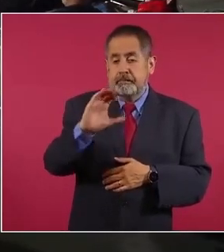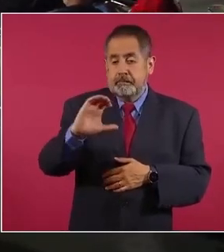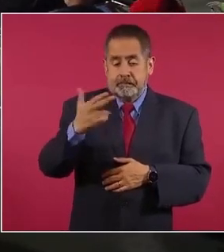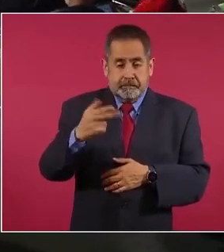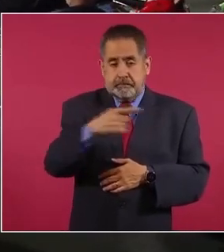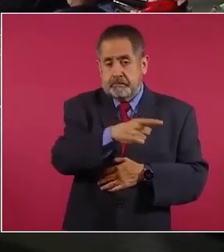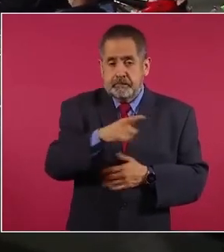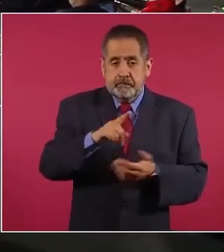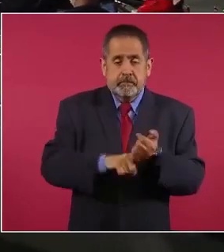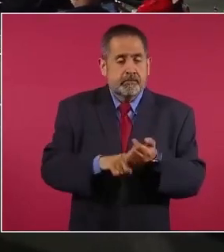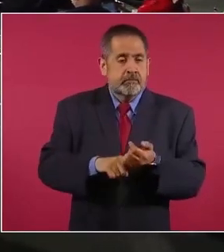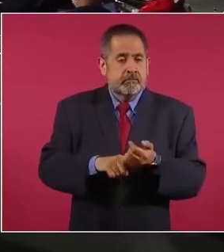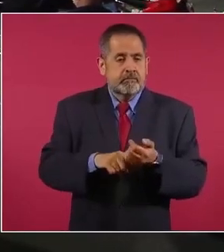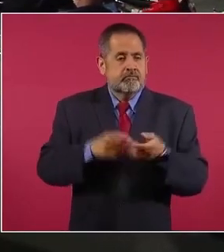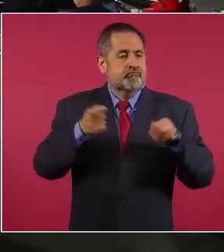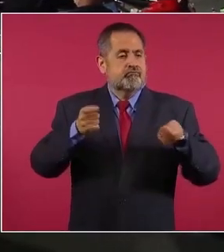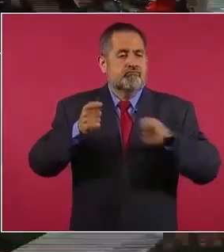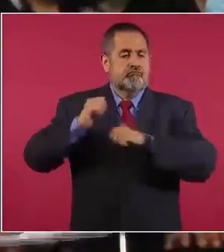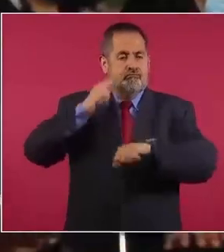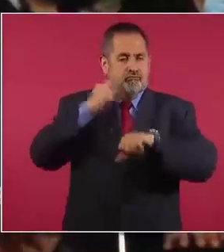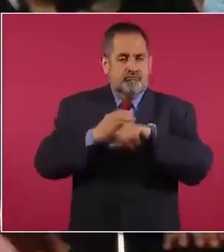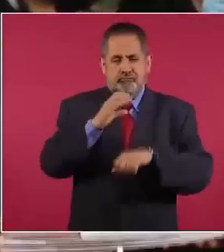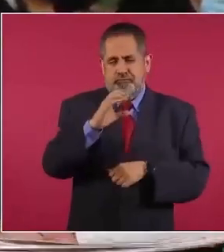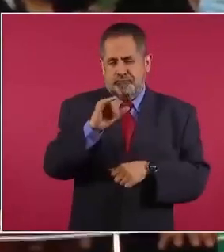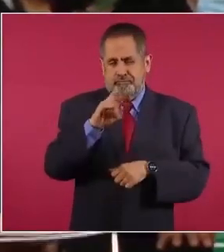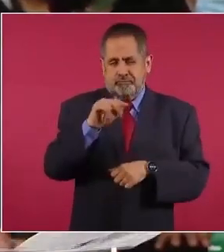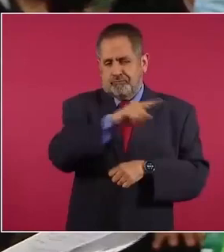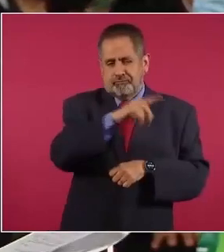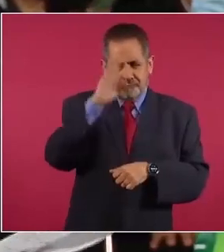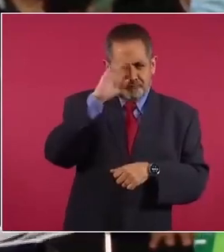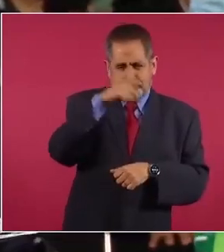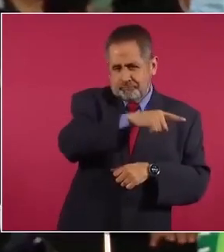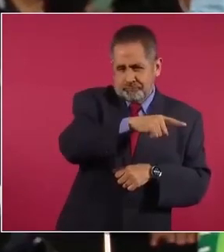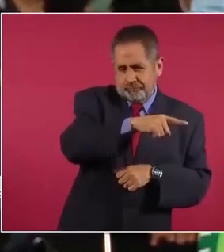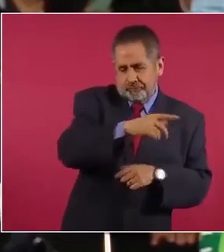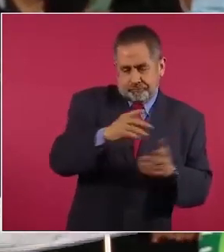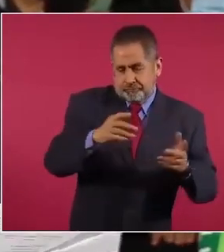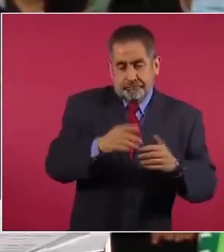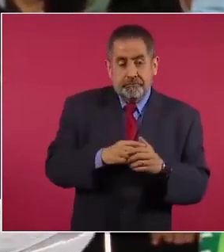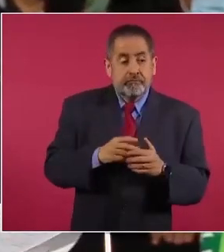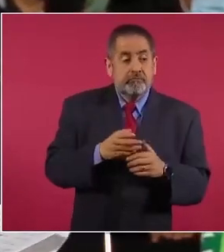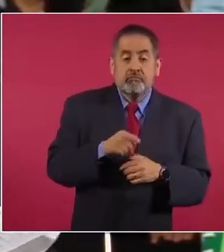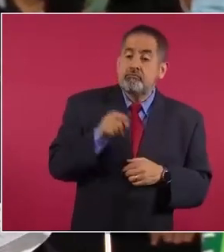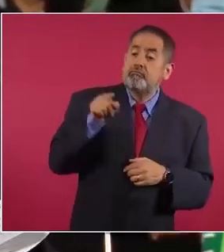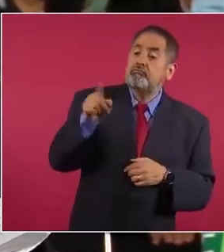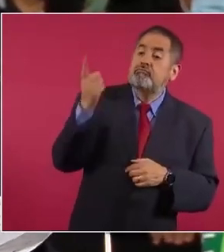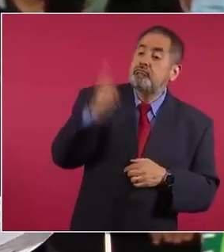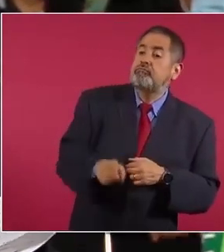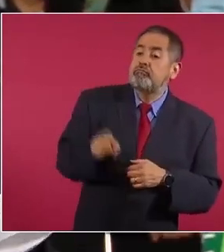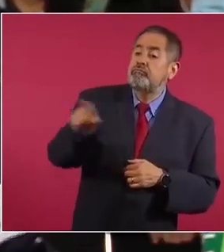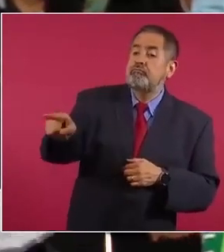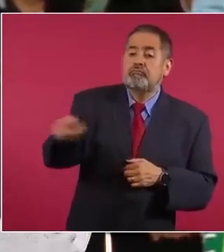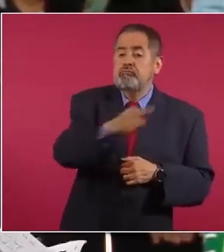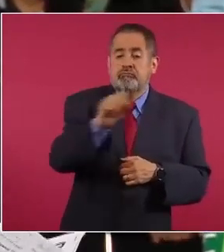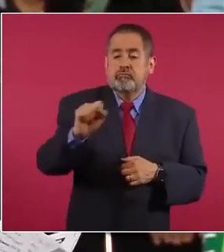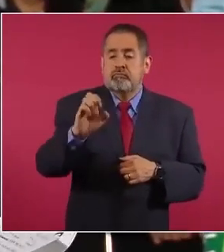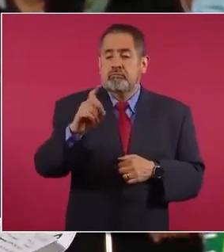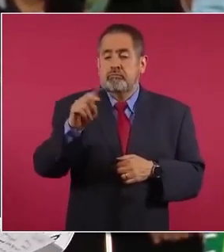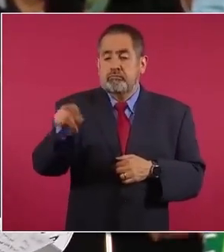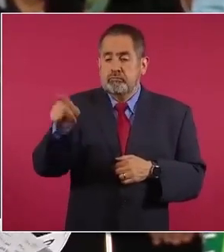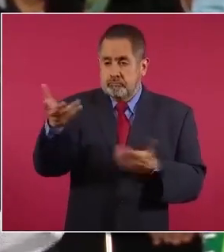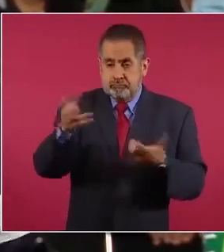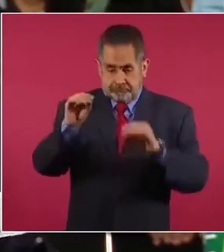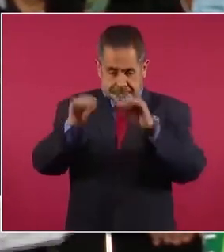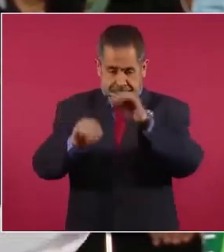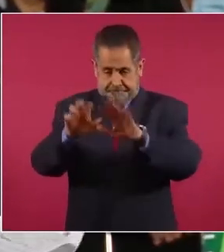el mando civil como usted dice que le pidió a la Sedena hiciera un documento